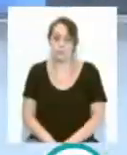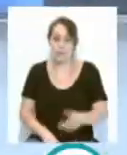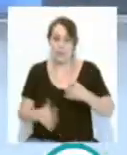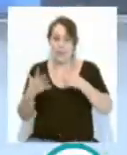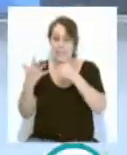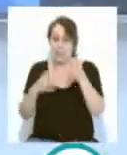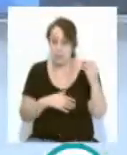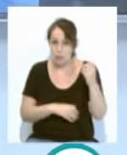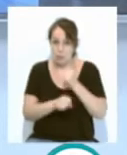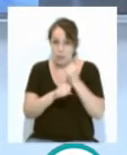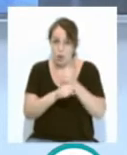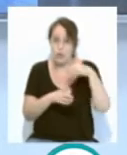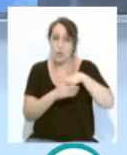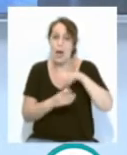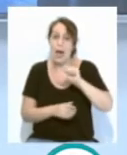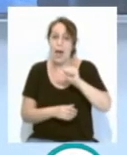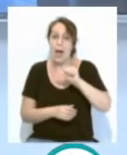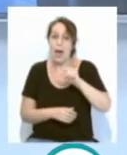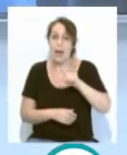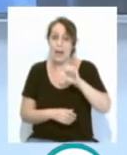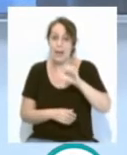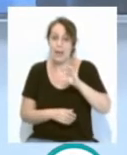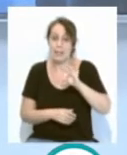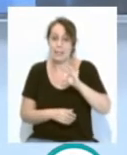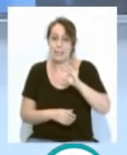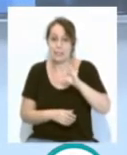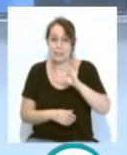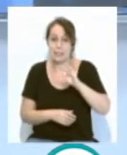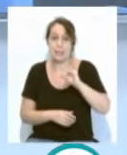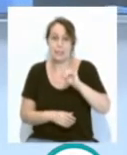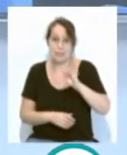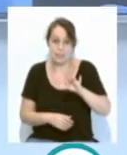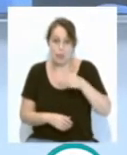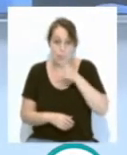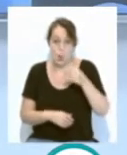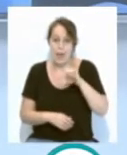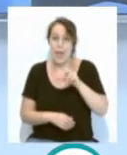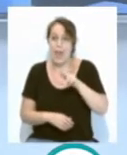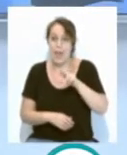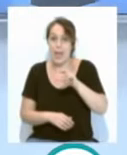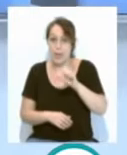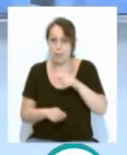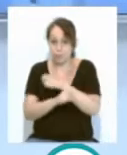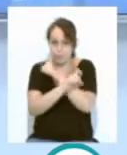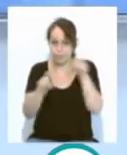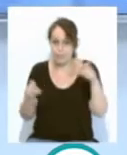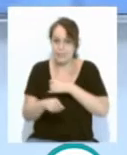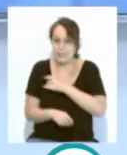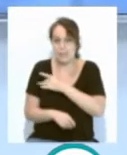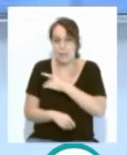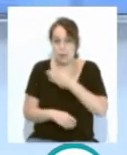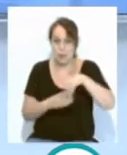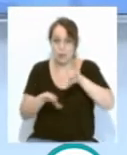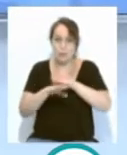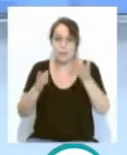600 empleados de Alestis de la provincia de Cádiz en riesgo tras el ERE anunciado. Los sindicatos esperan a la comunicación de la mesa de